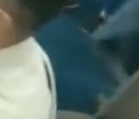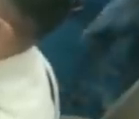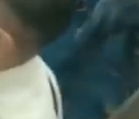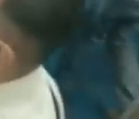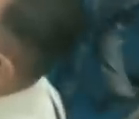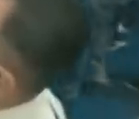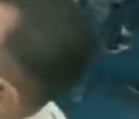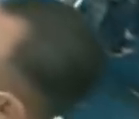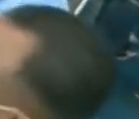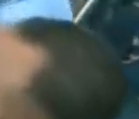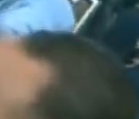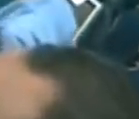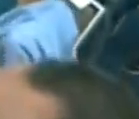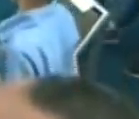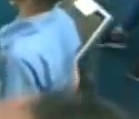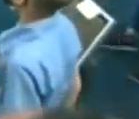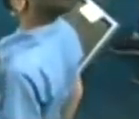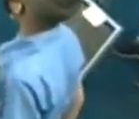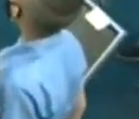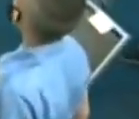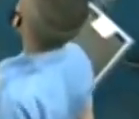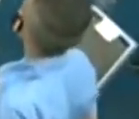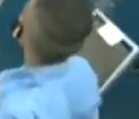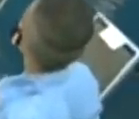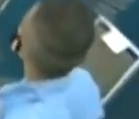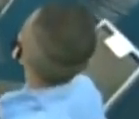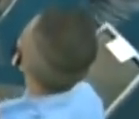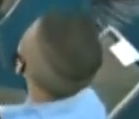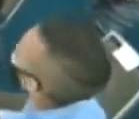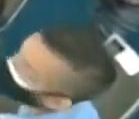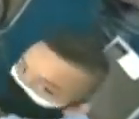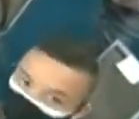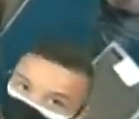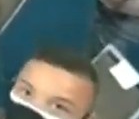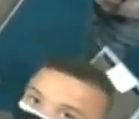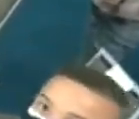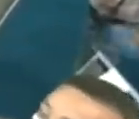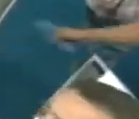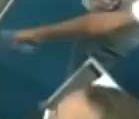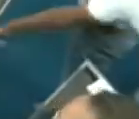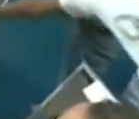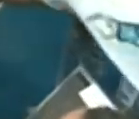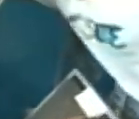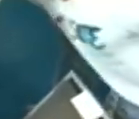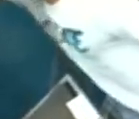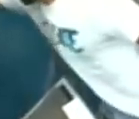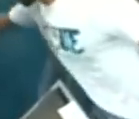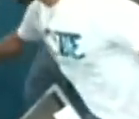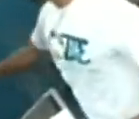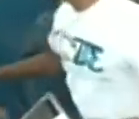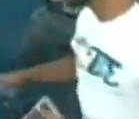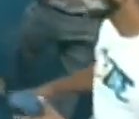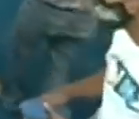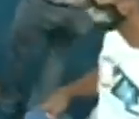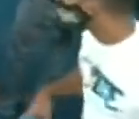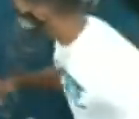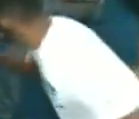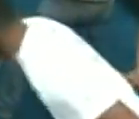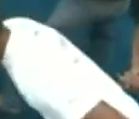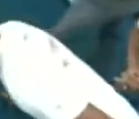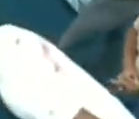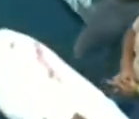áfrica y naciones del mundo aliadas de la república bolivariana de venezuela destinadas a la formación y la